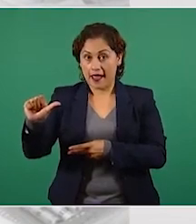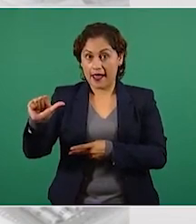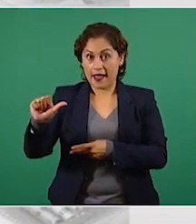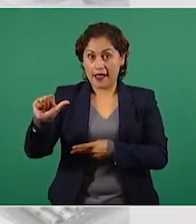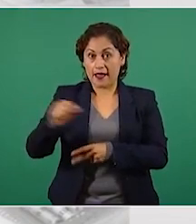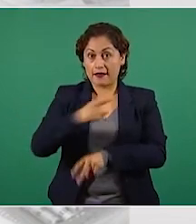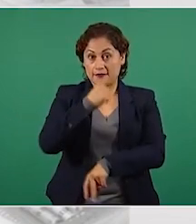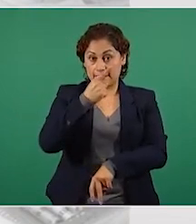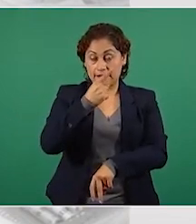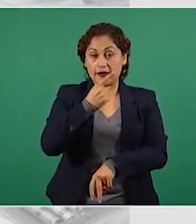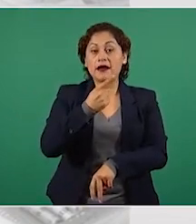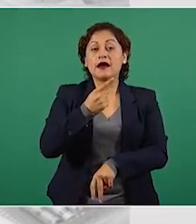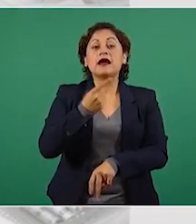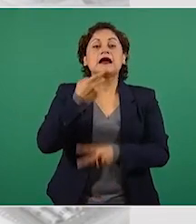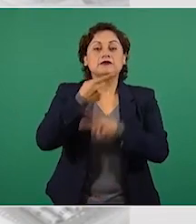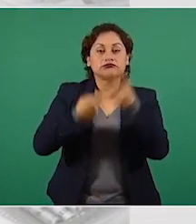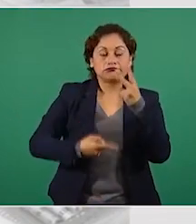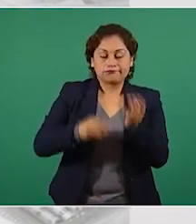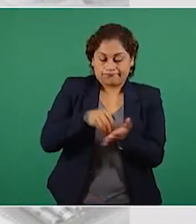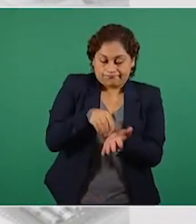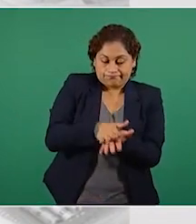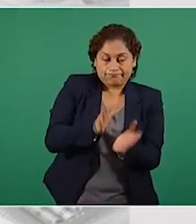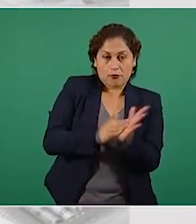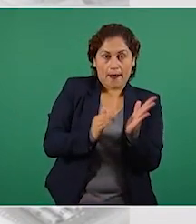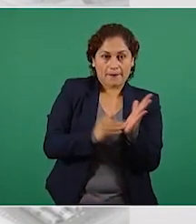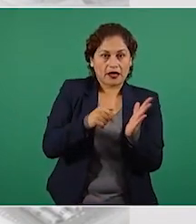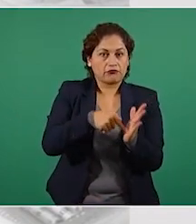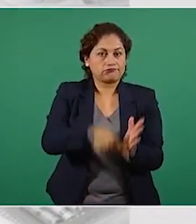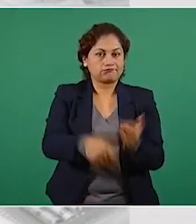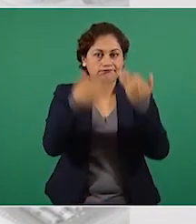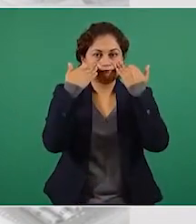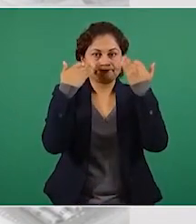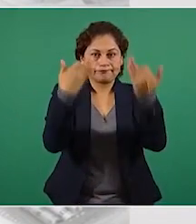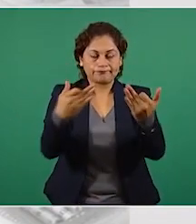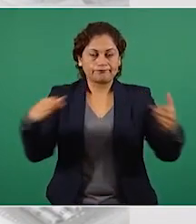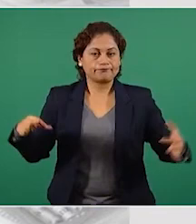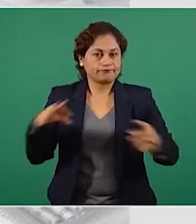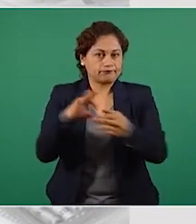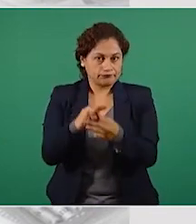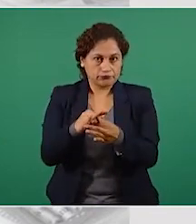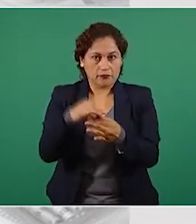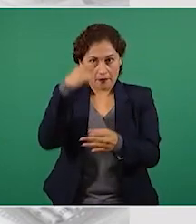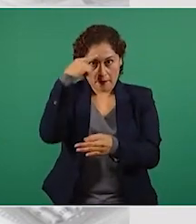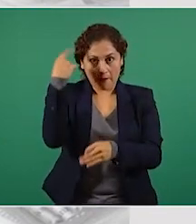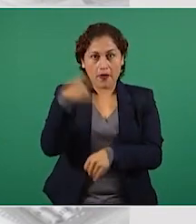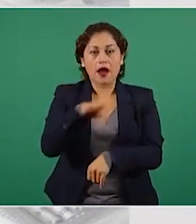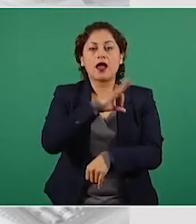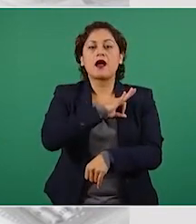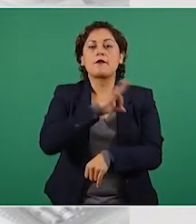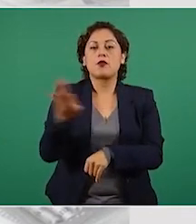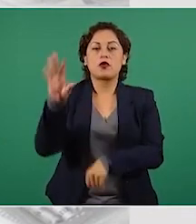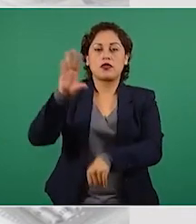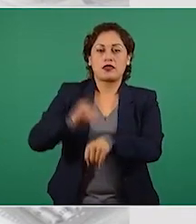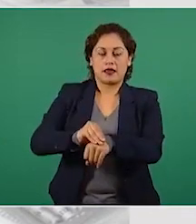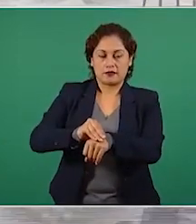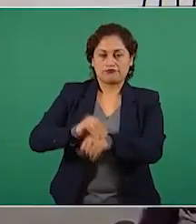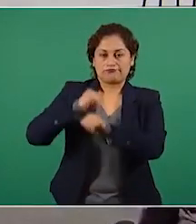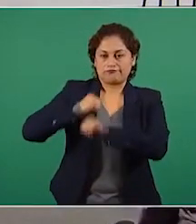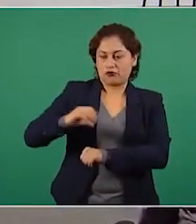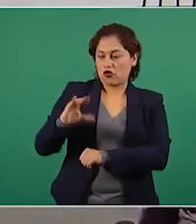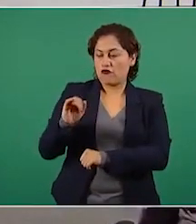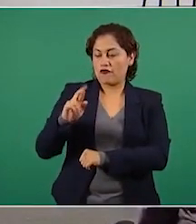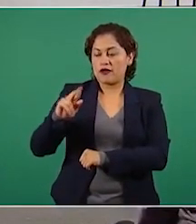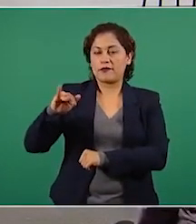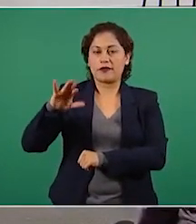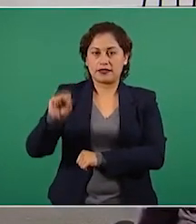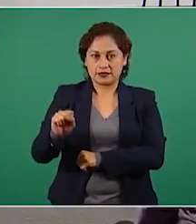está debidamente documentado que cuenta con el acta de hechos de la Comisión de Operaciones Sanitarias de COFEPRIS. Vamos